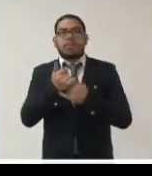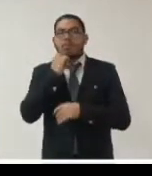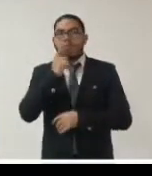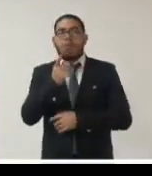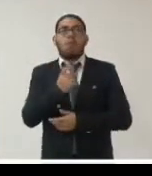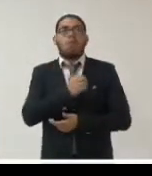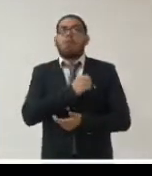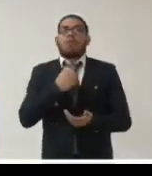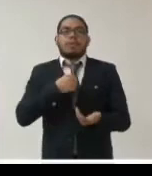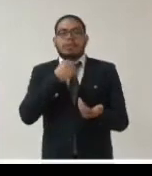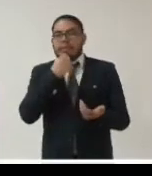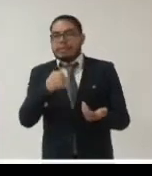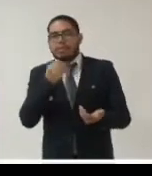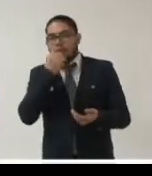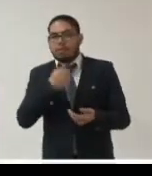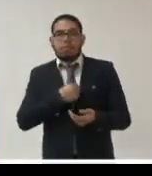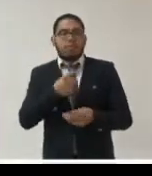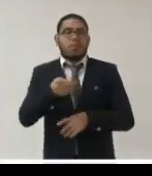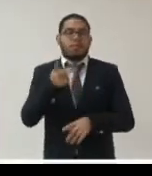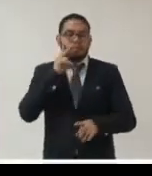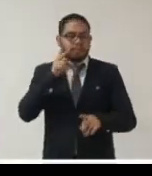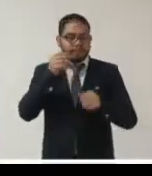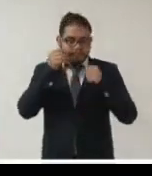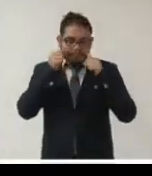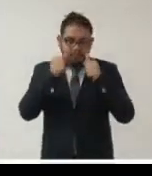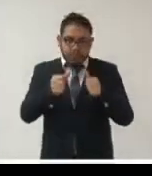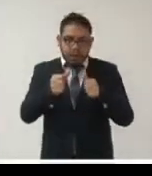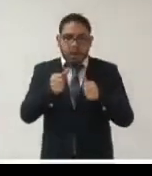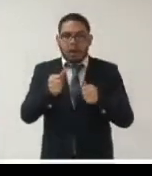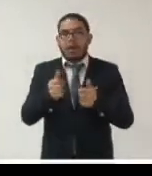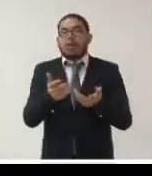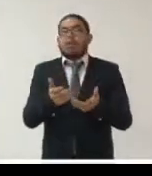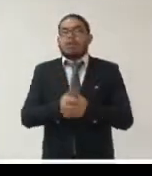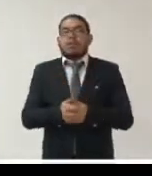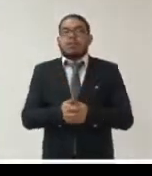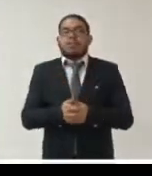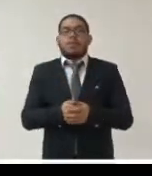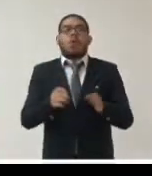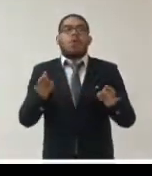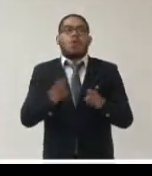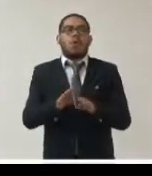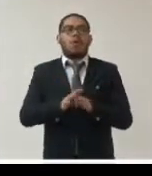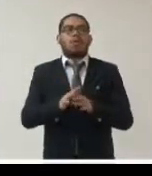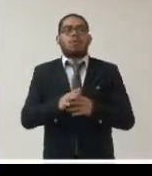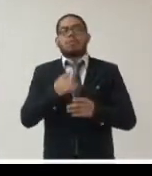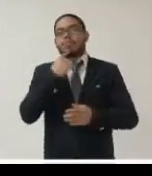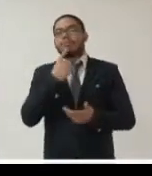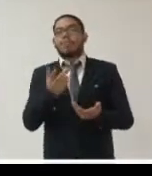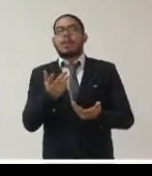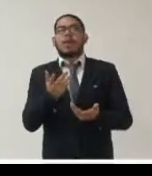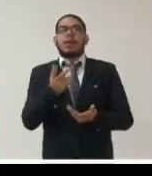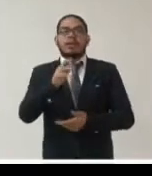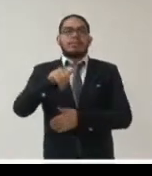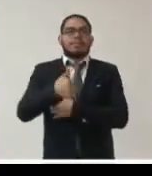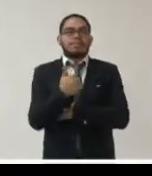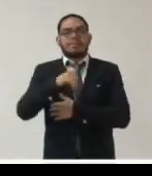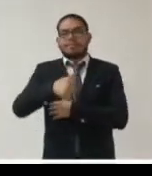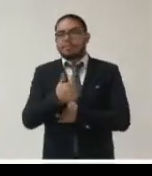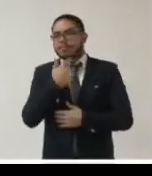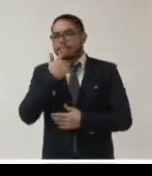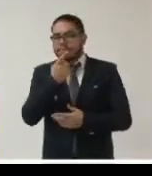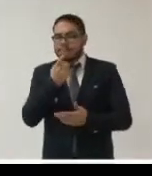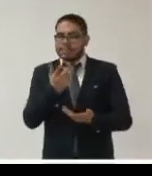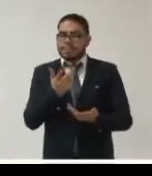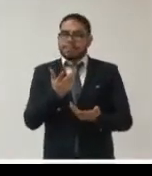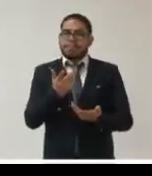supuesto a poner un foco de atención en cómo se estaba alojando la información en las plataformas del